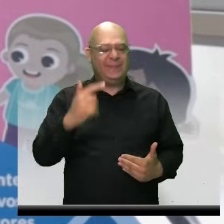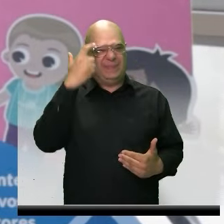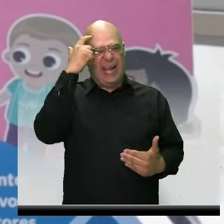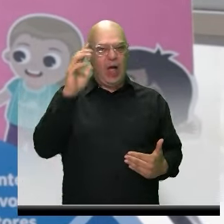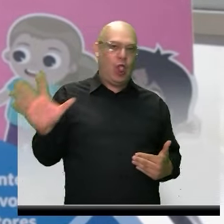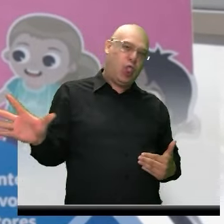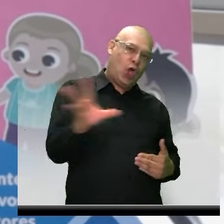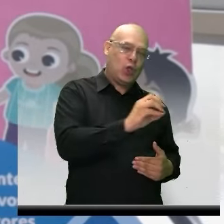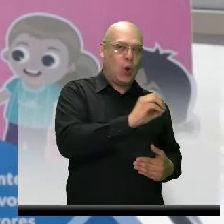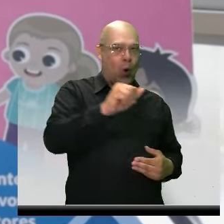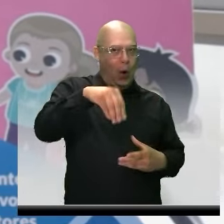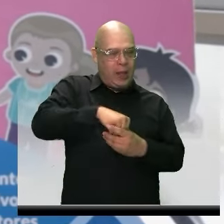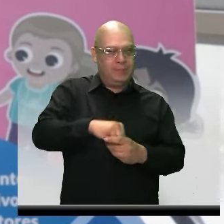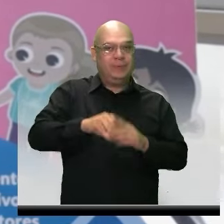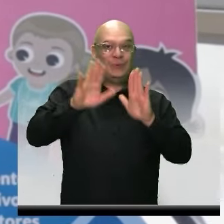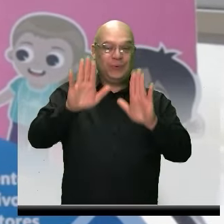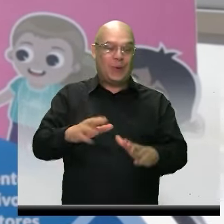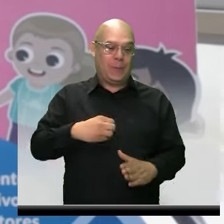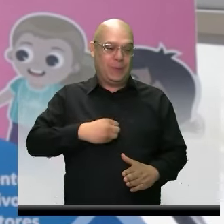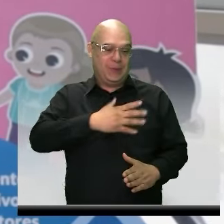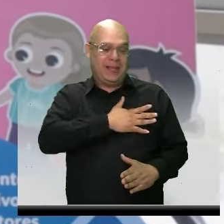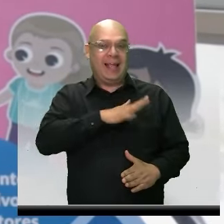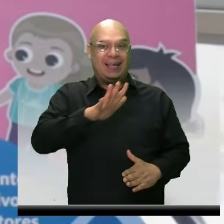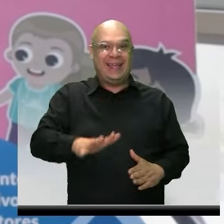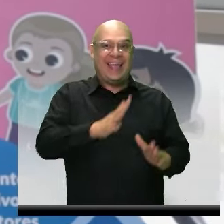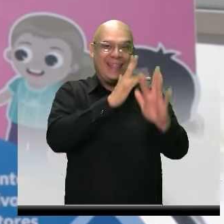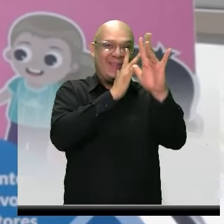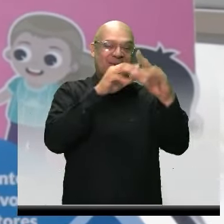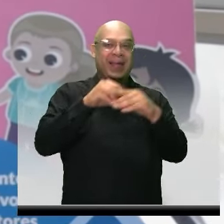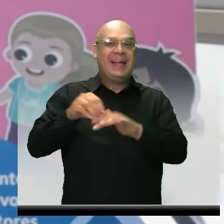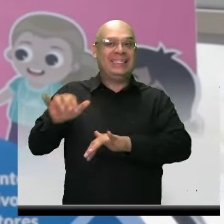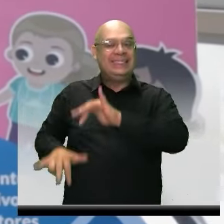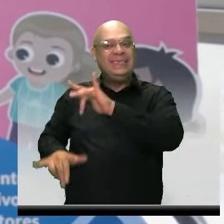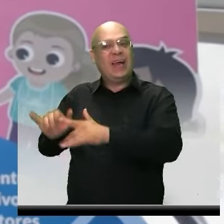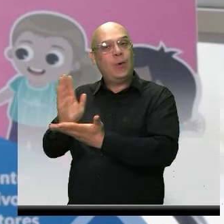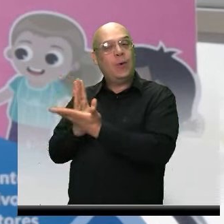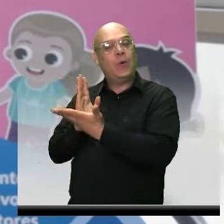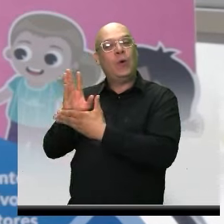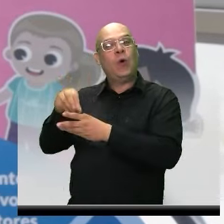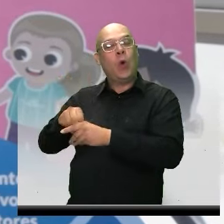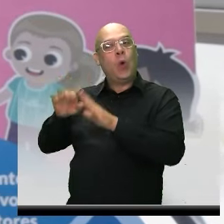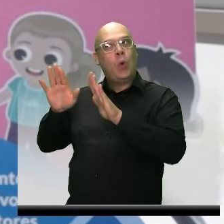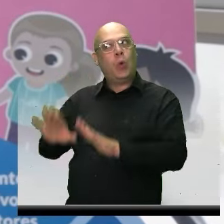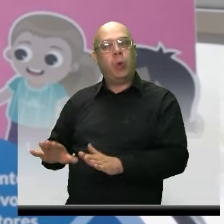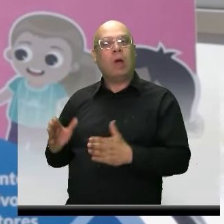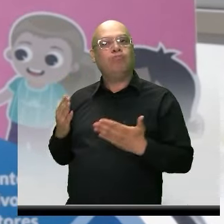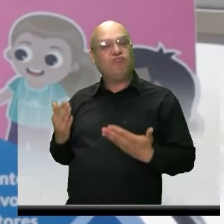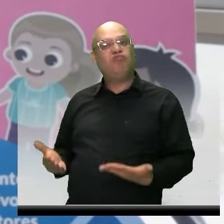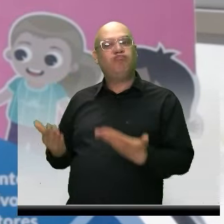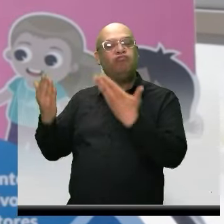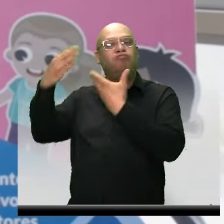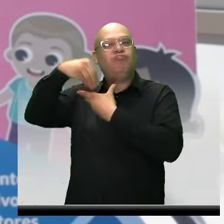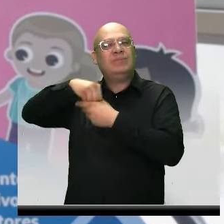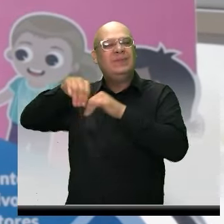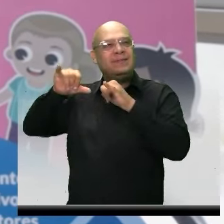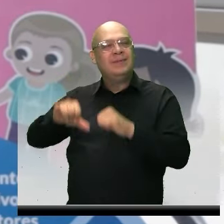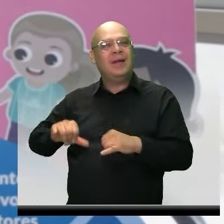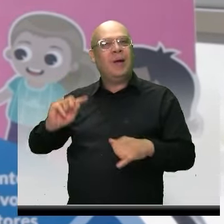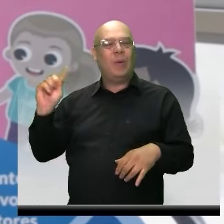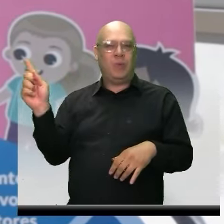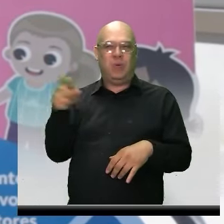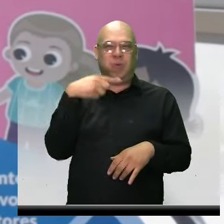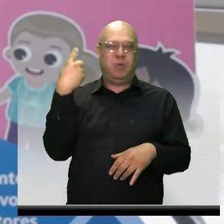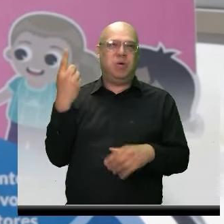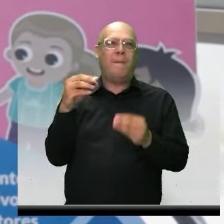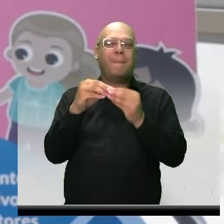que el municipio de Itagüí, en cabeza de la Secretaría de Educación, nos permite ampliar todos nuestros